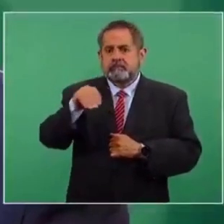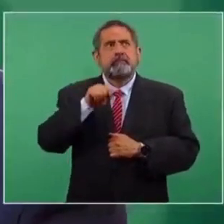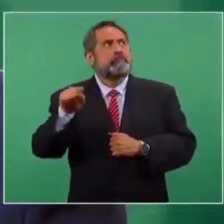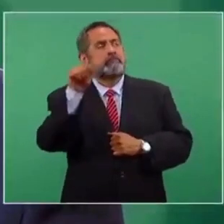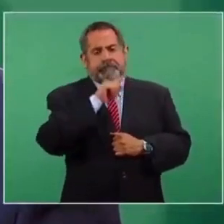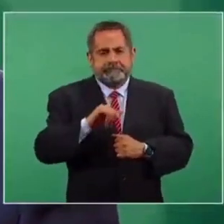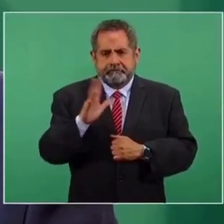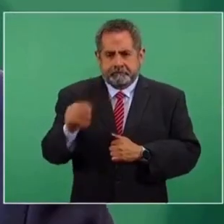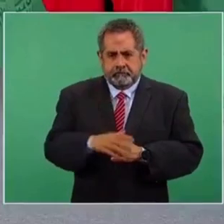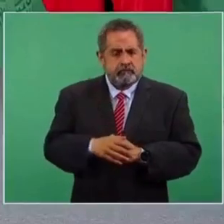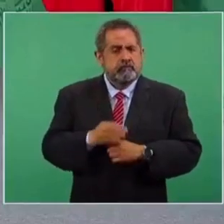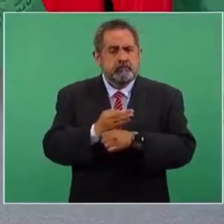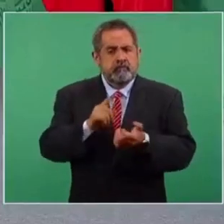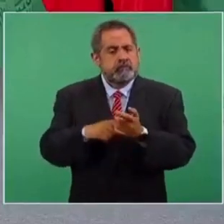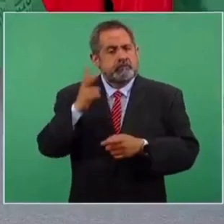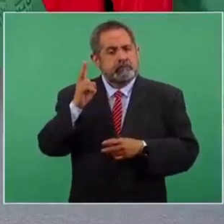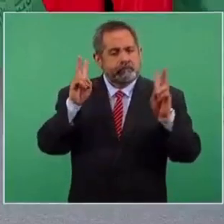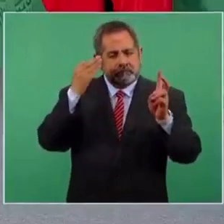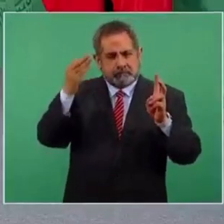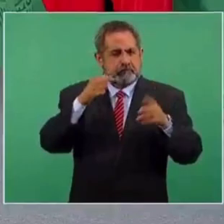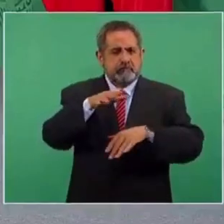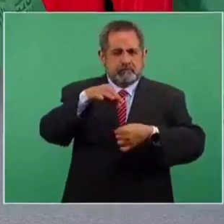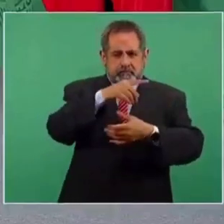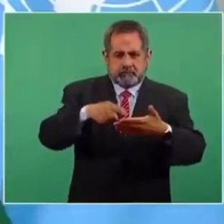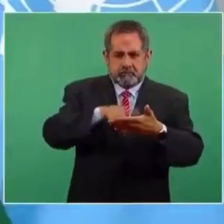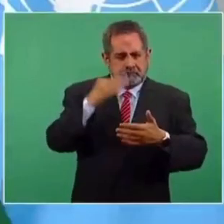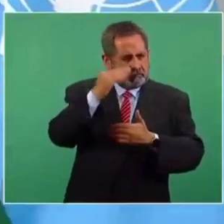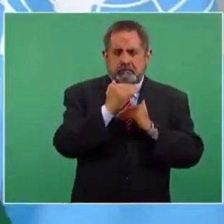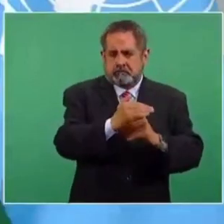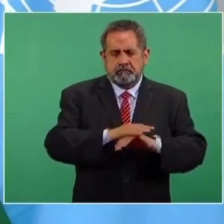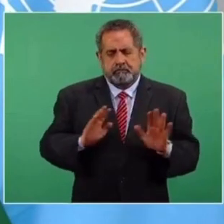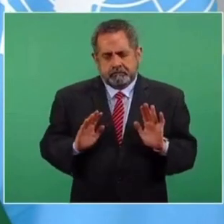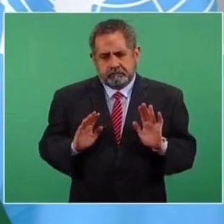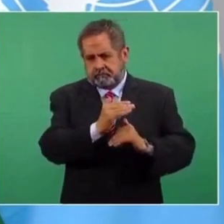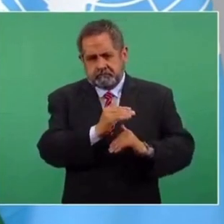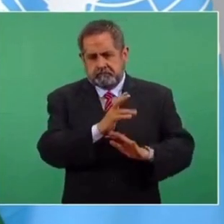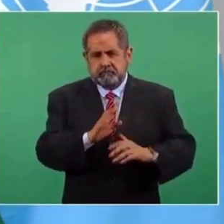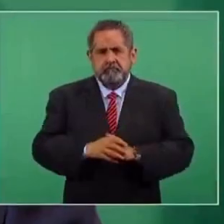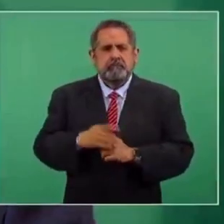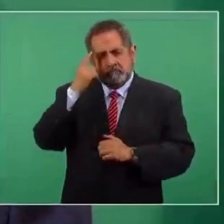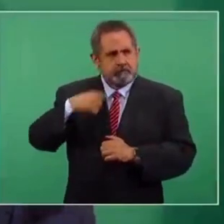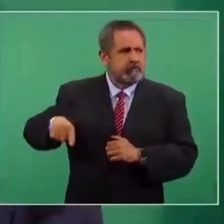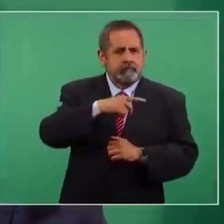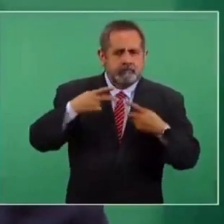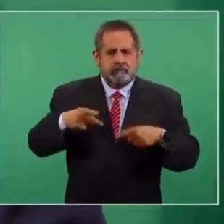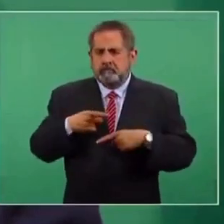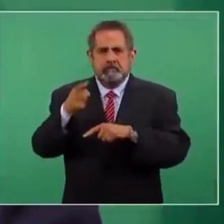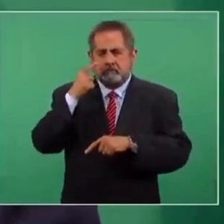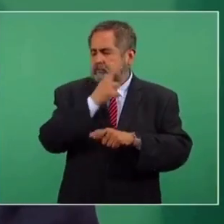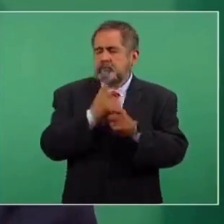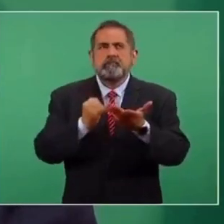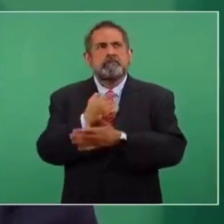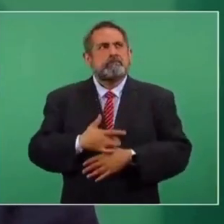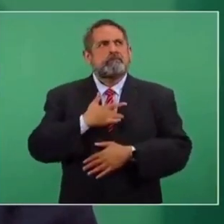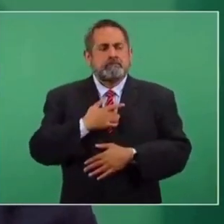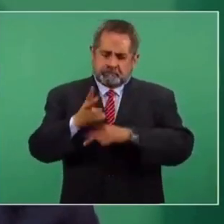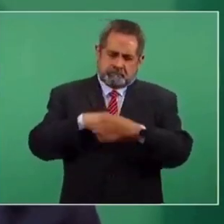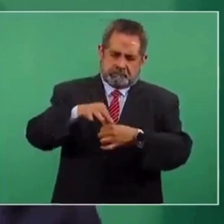vamos a respetar la veda electoral para que los ciudadanos libremente decidan